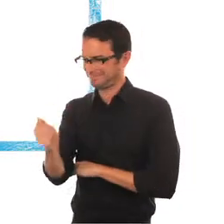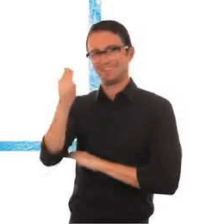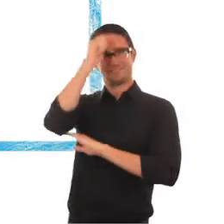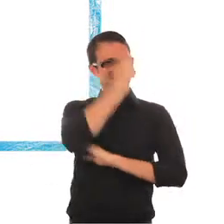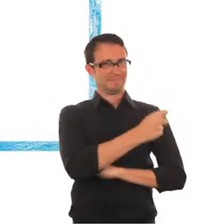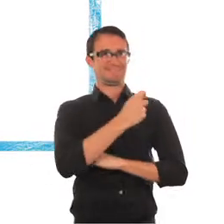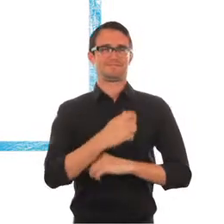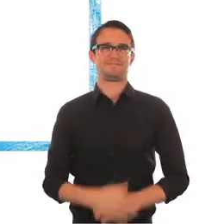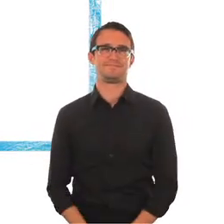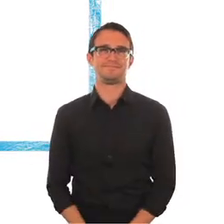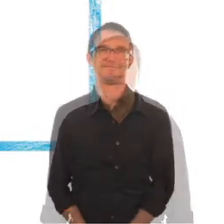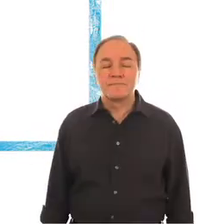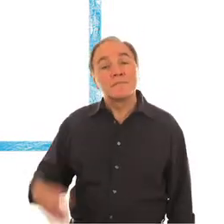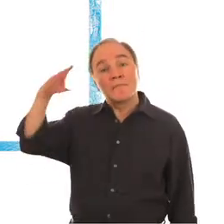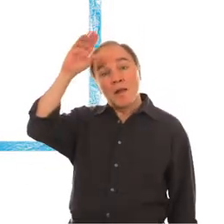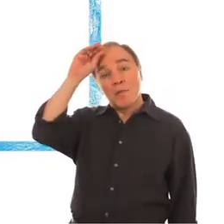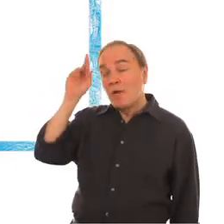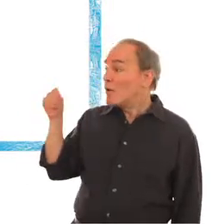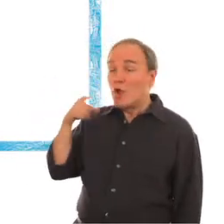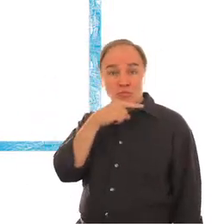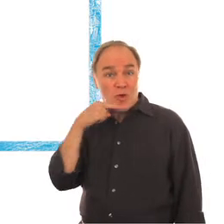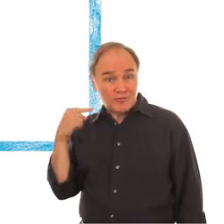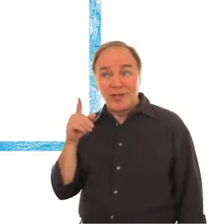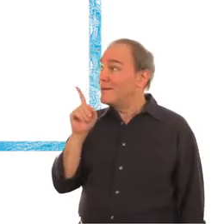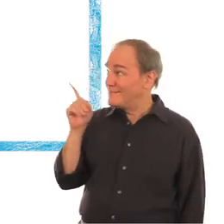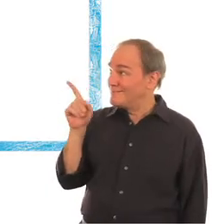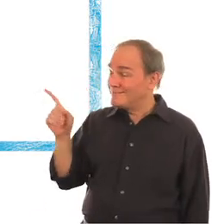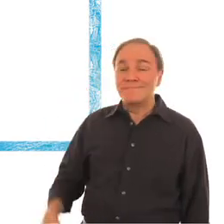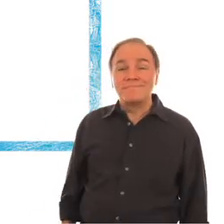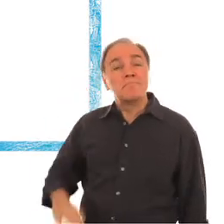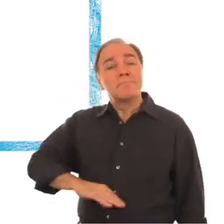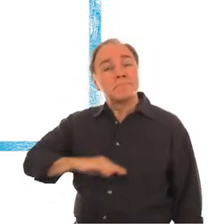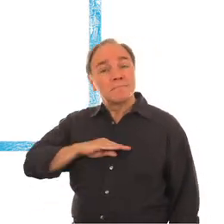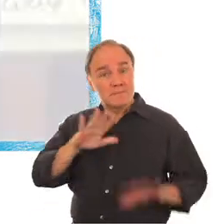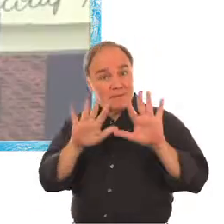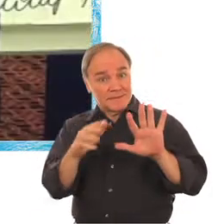Una perspectiva desde Rusia. Evgeny Lyapin, 16 años, Moscú.